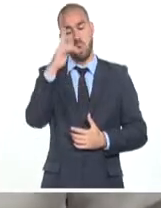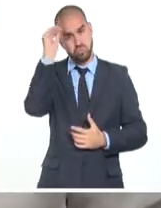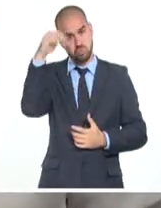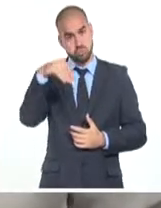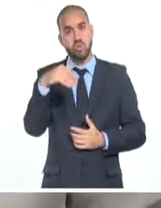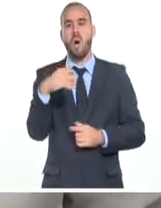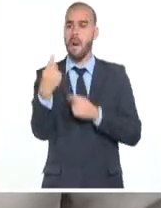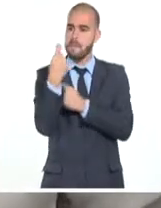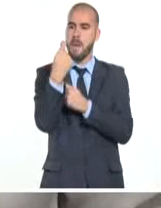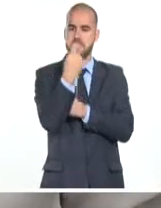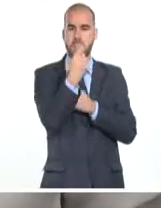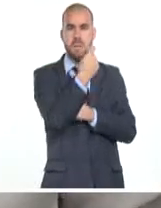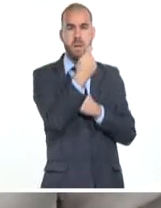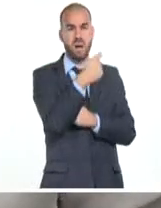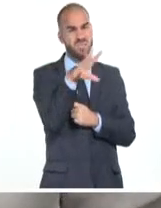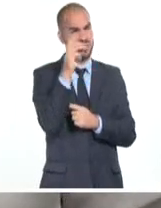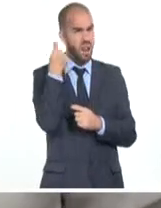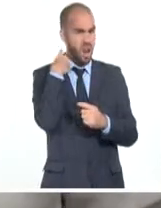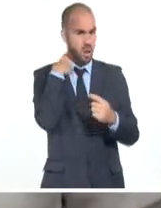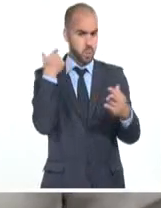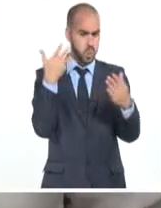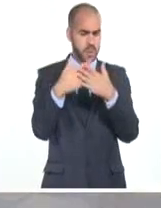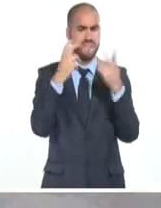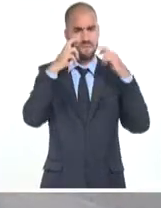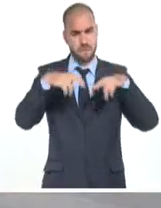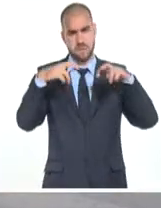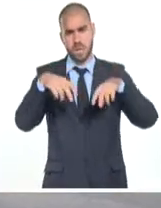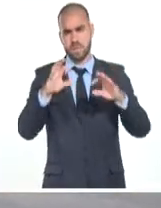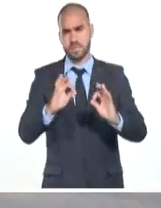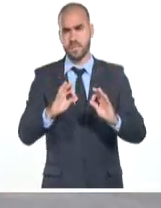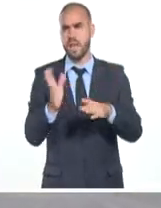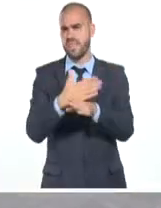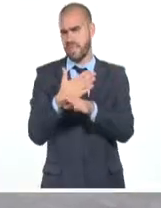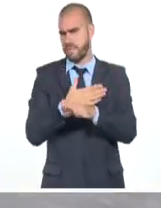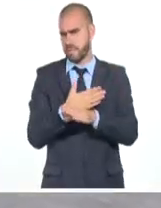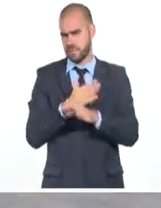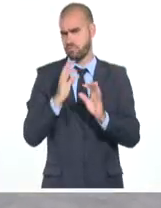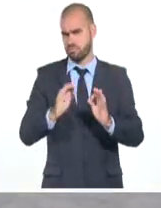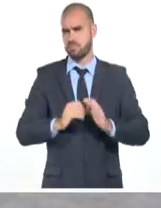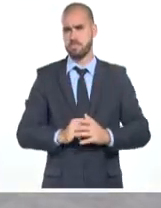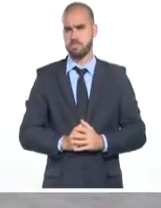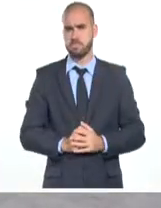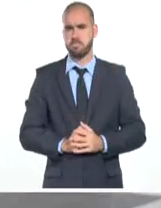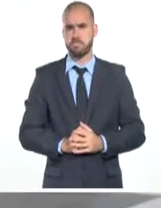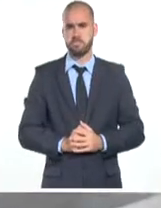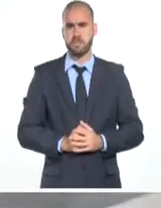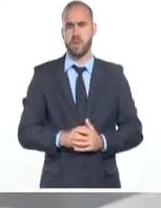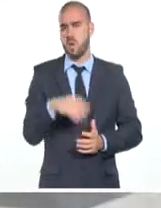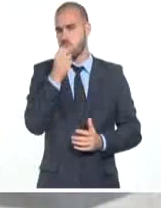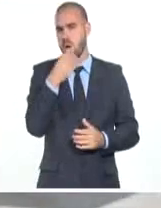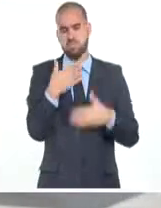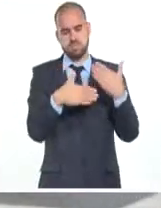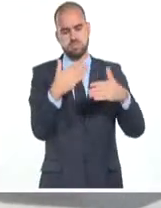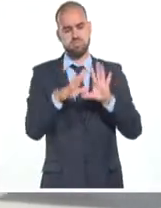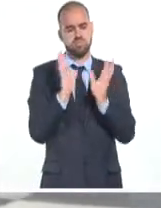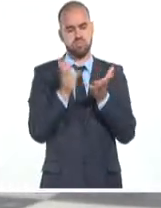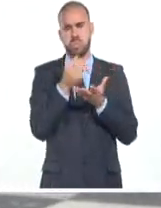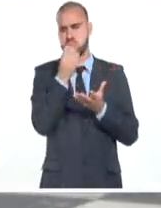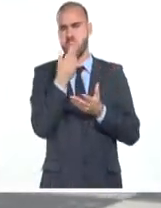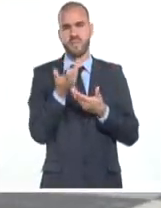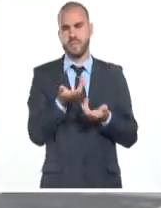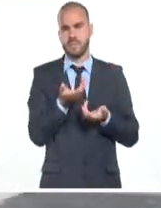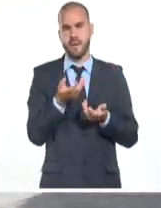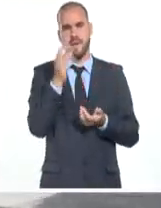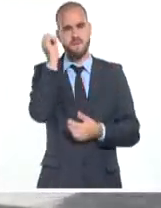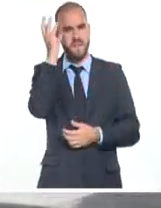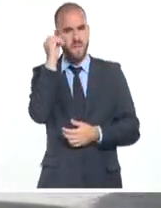abbergado durante 30 años de investigación en las diferentes áreas, con los procesos que llevan a la creación y la